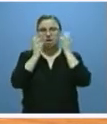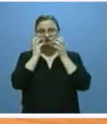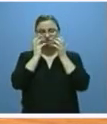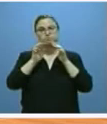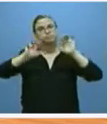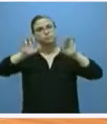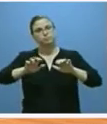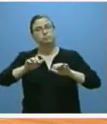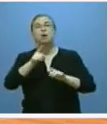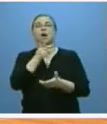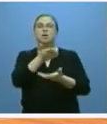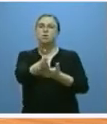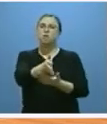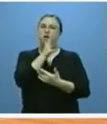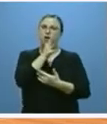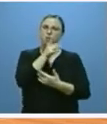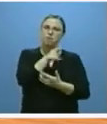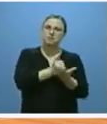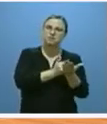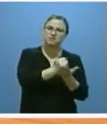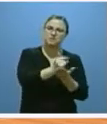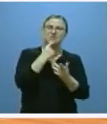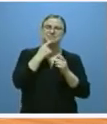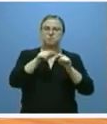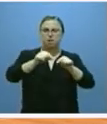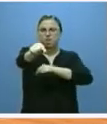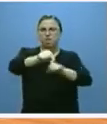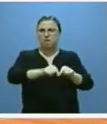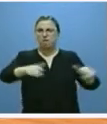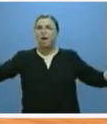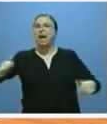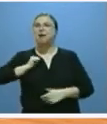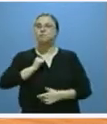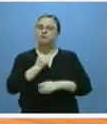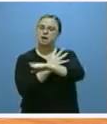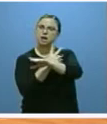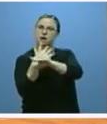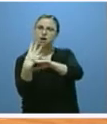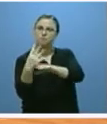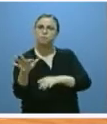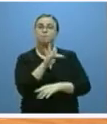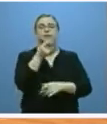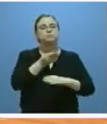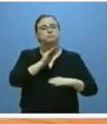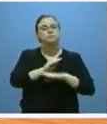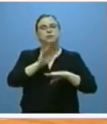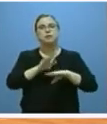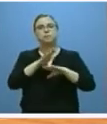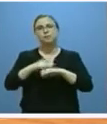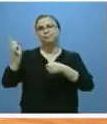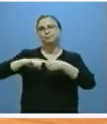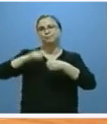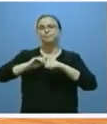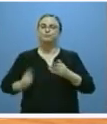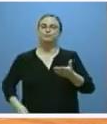para suministro de agua, explotaciones ganaderas en régimen extensivo de aprovechamiento de pastos y ayudas también para la suscripción de